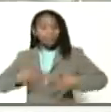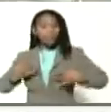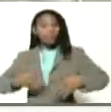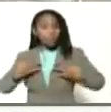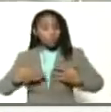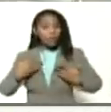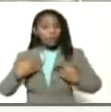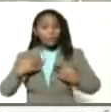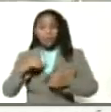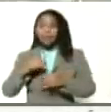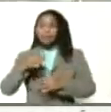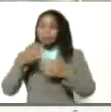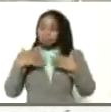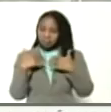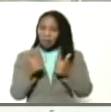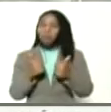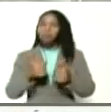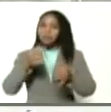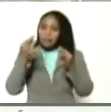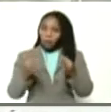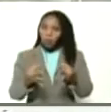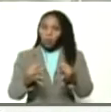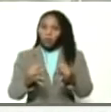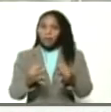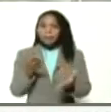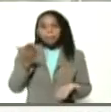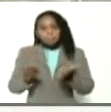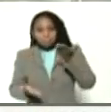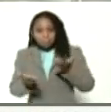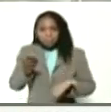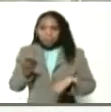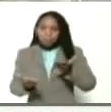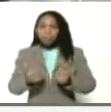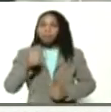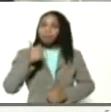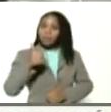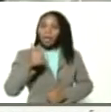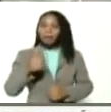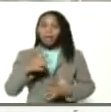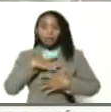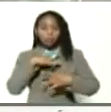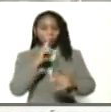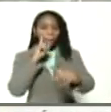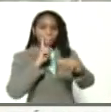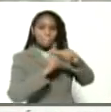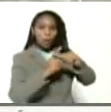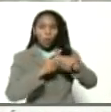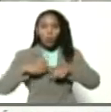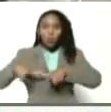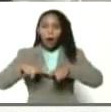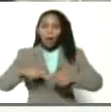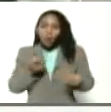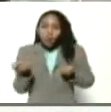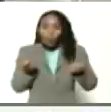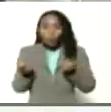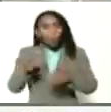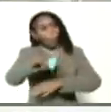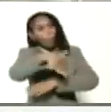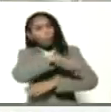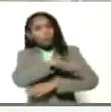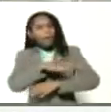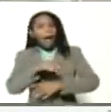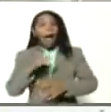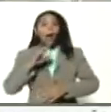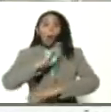ambiente sano, seguro y ecológicamente equilibrado. Se identifican los espacios de control donde tendrá